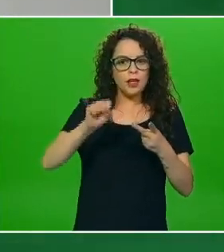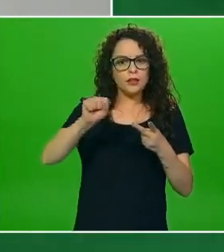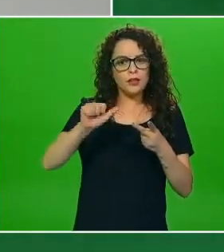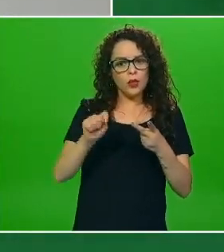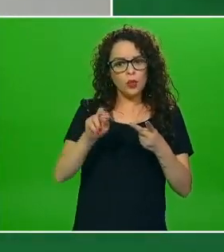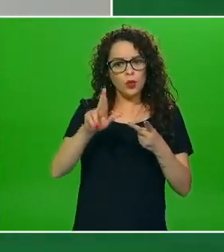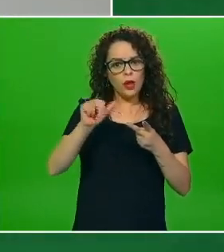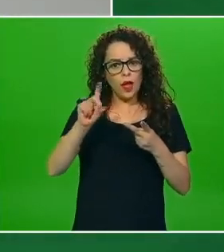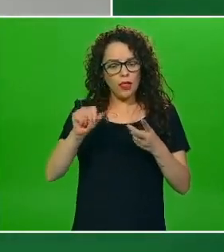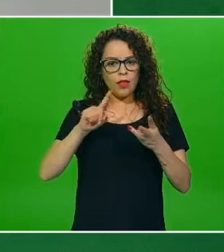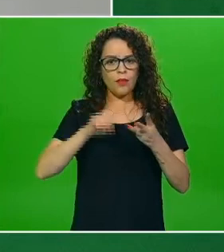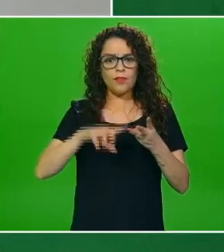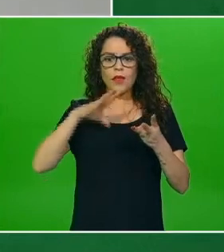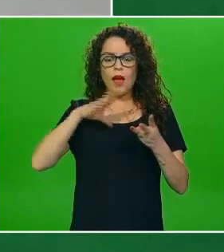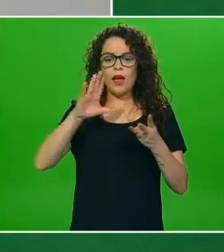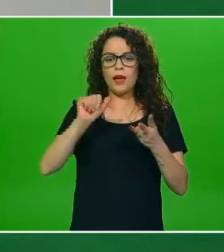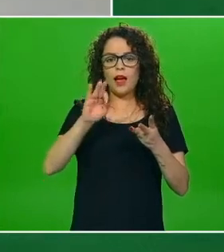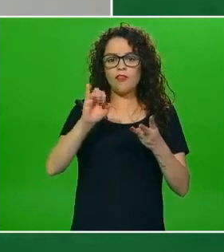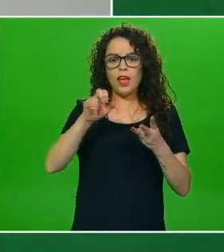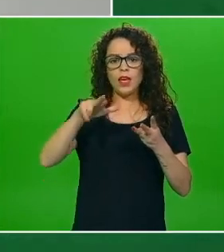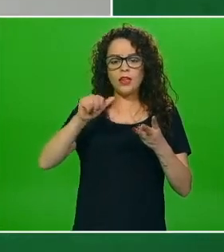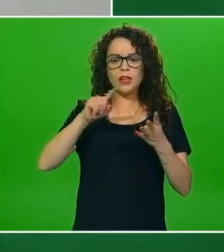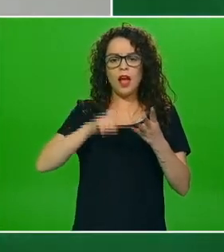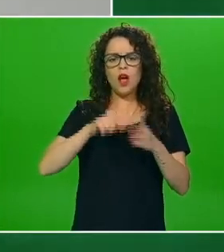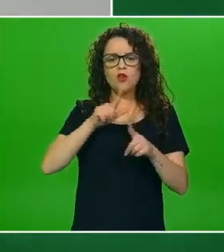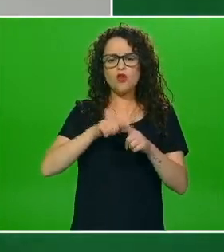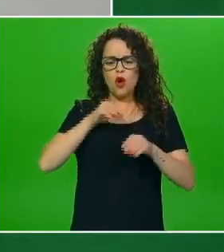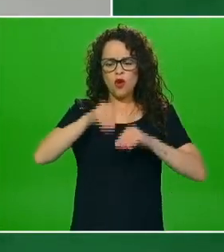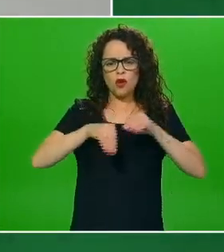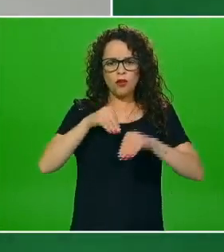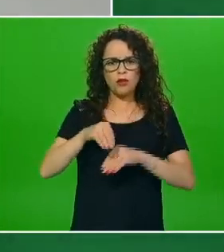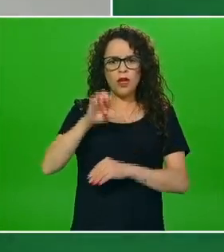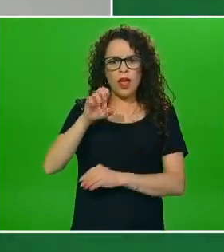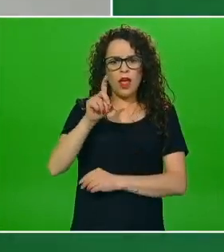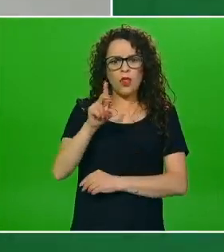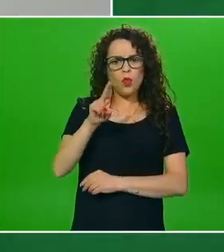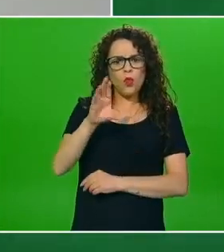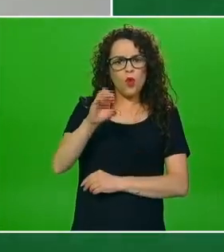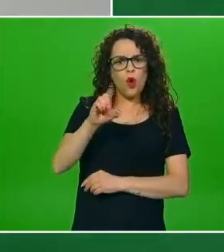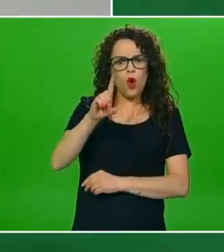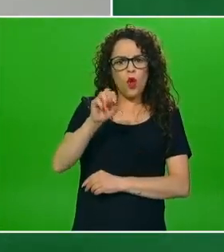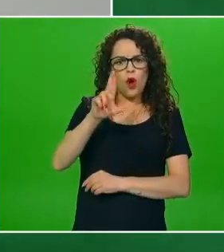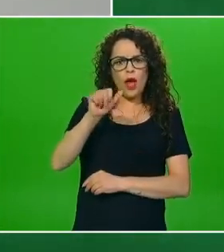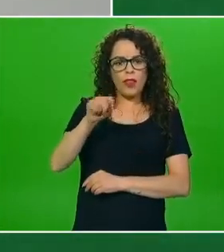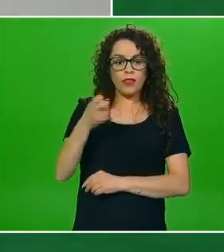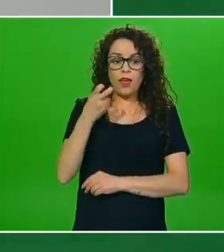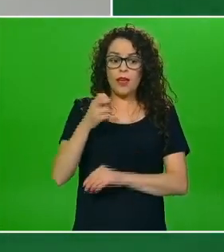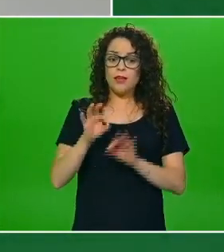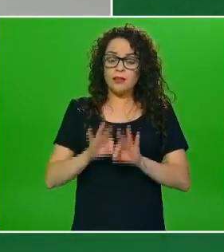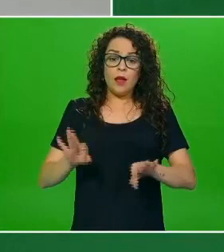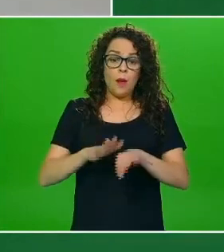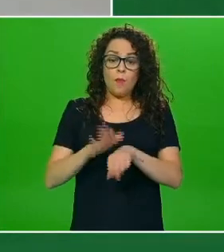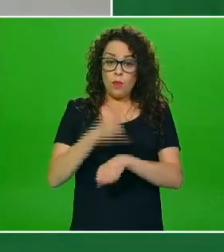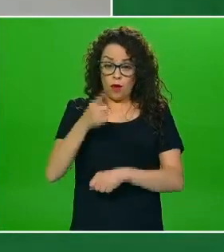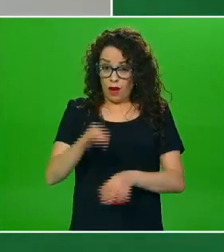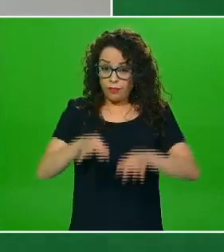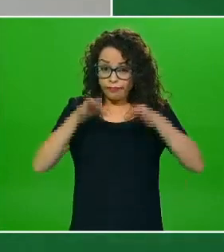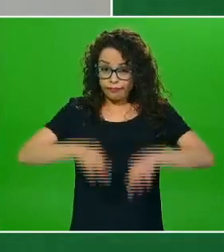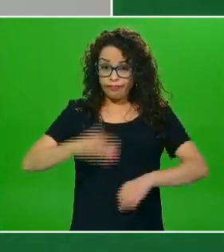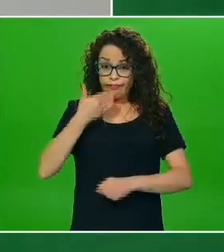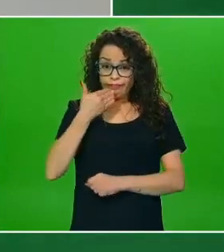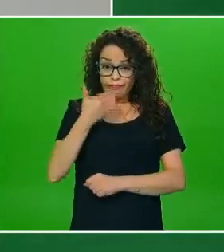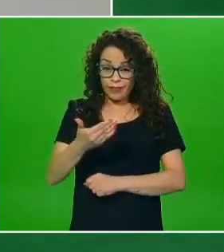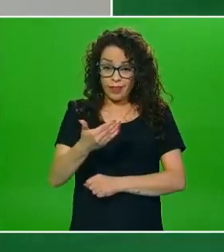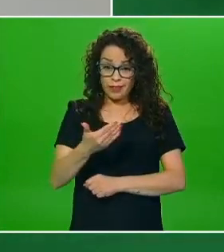aquellos que tienen cafeína y decorante esto es importante porque estos ingredientes no son nada recomendables para